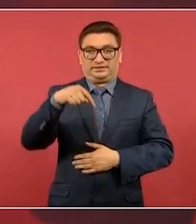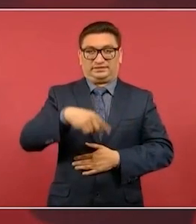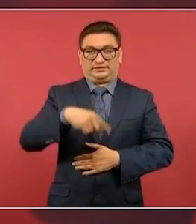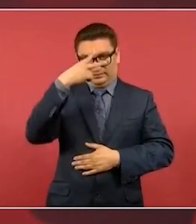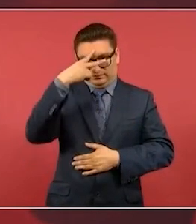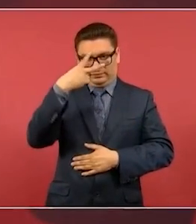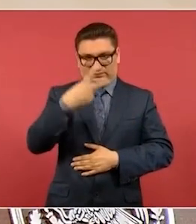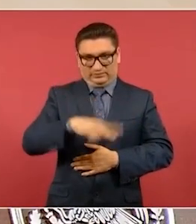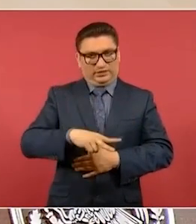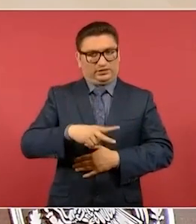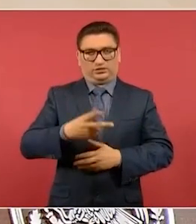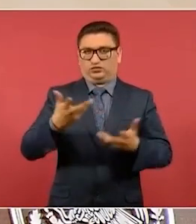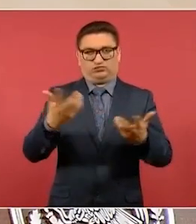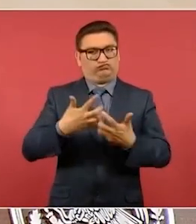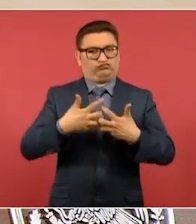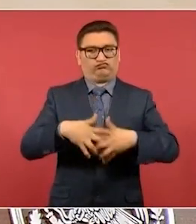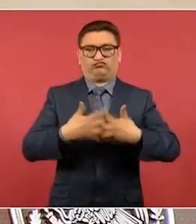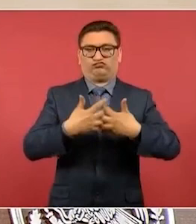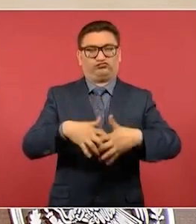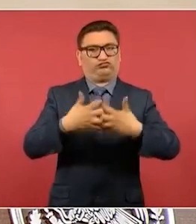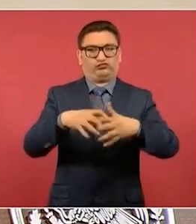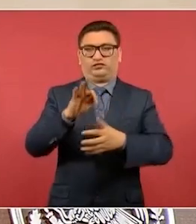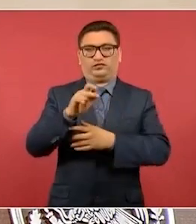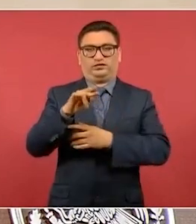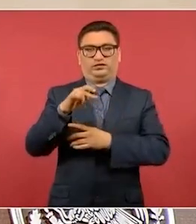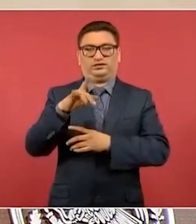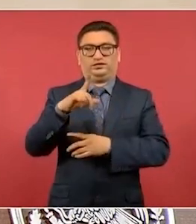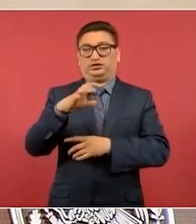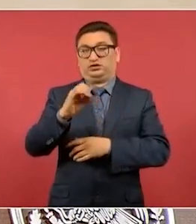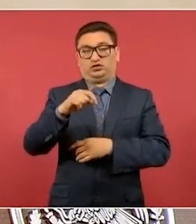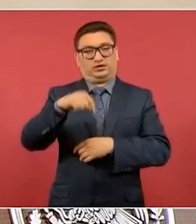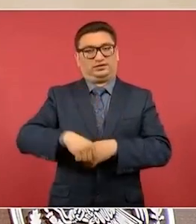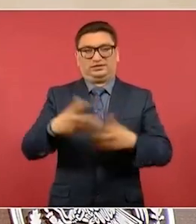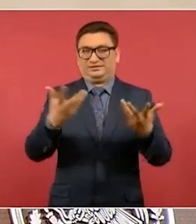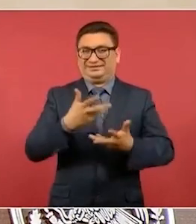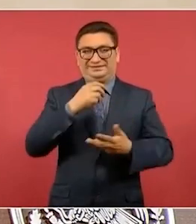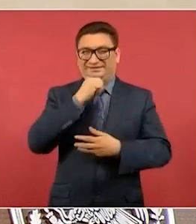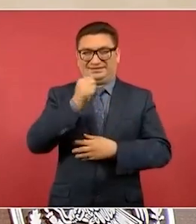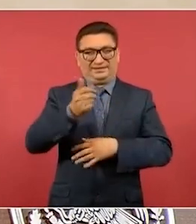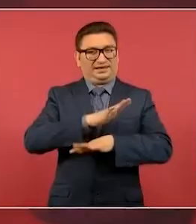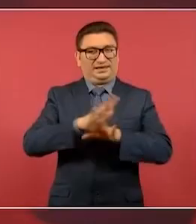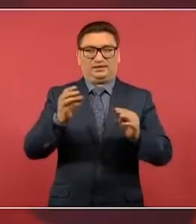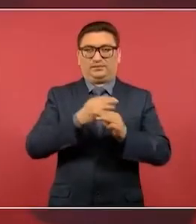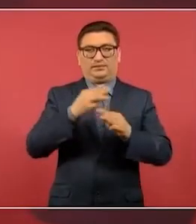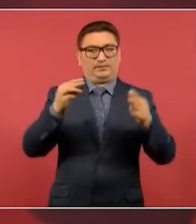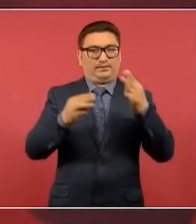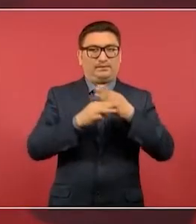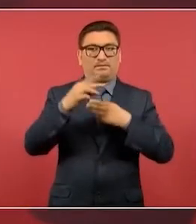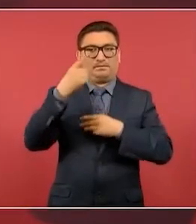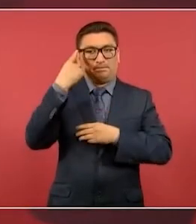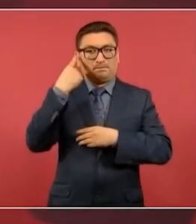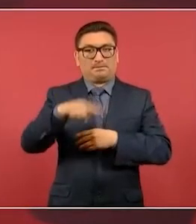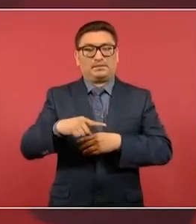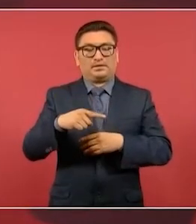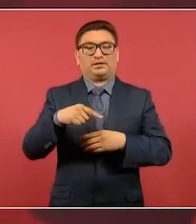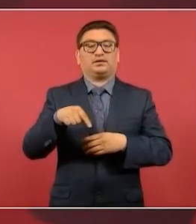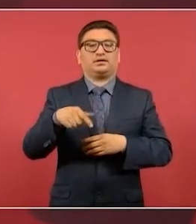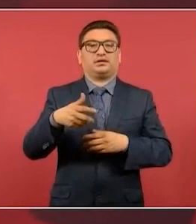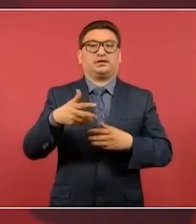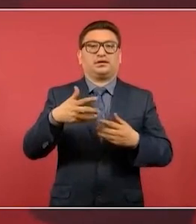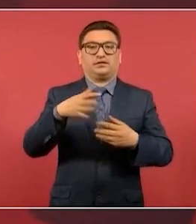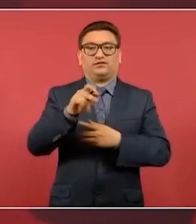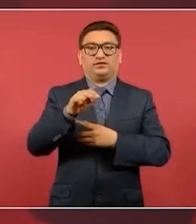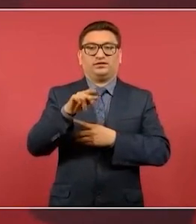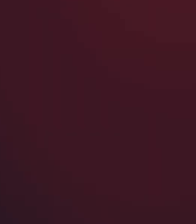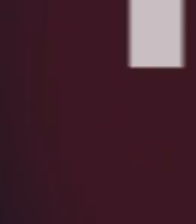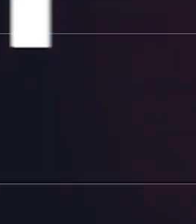no se produce fentanilo, no se produce la materia prima para el